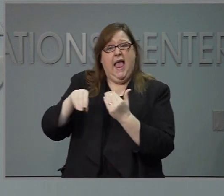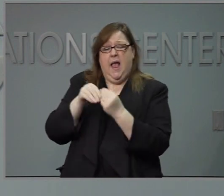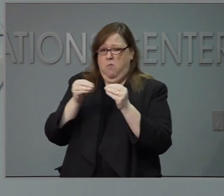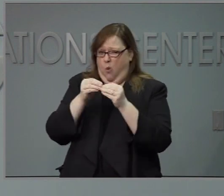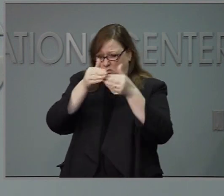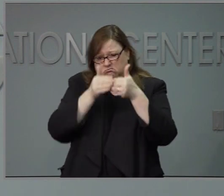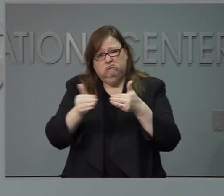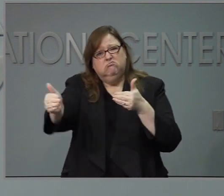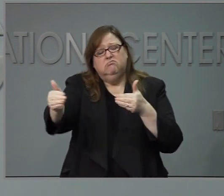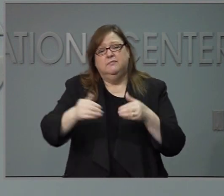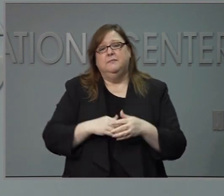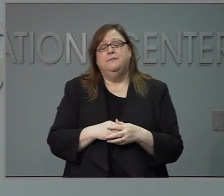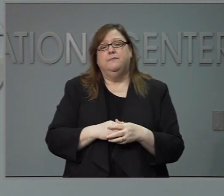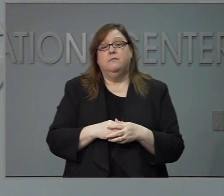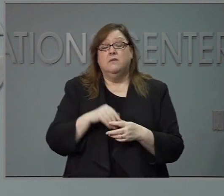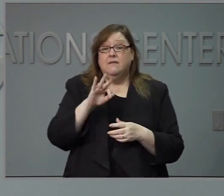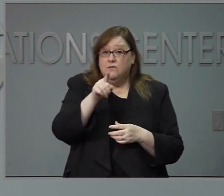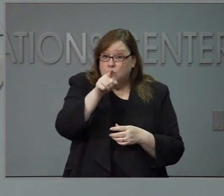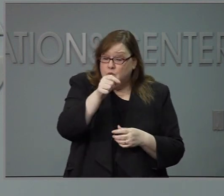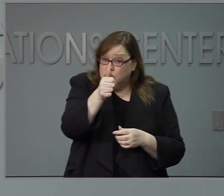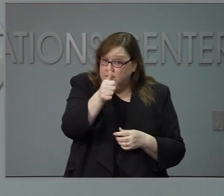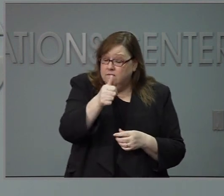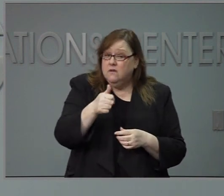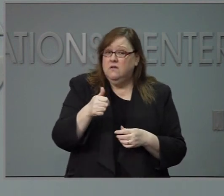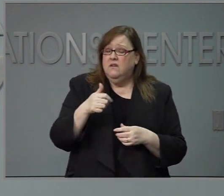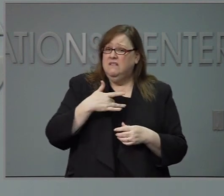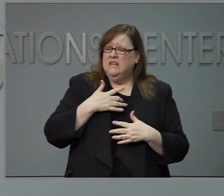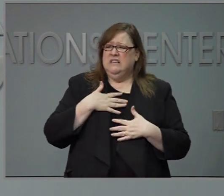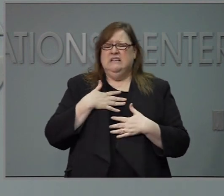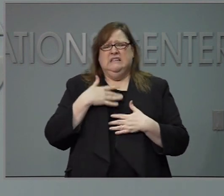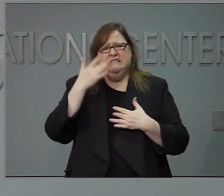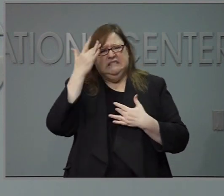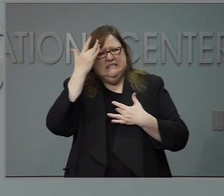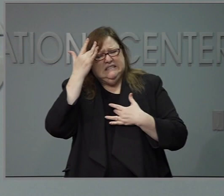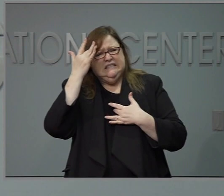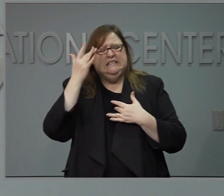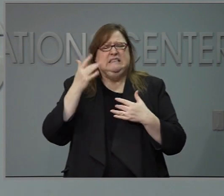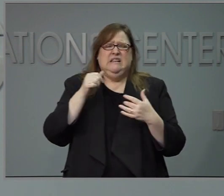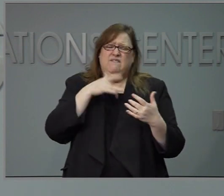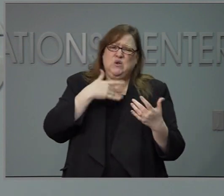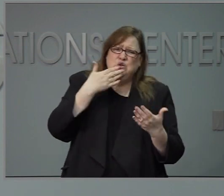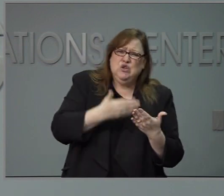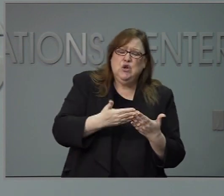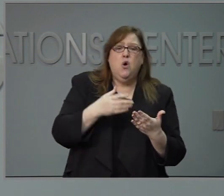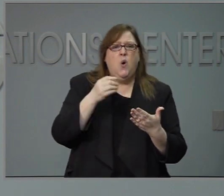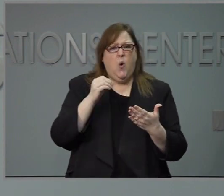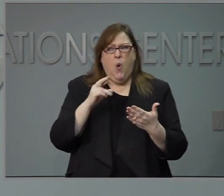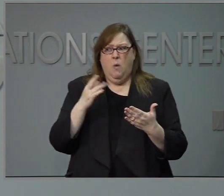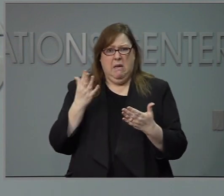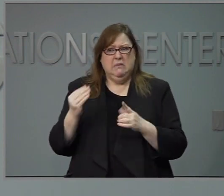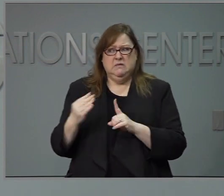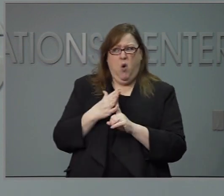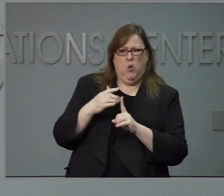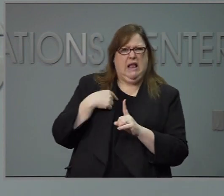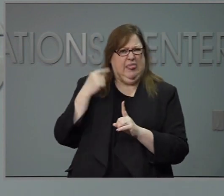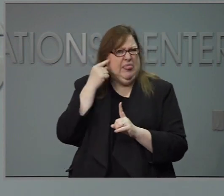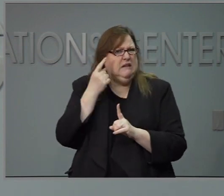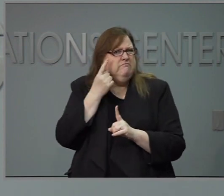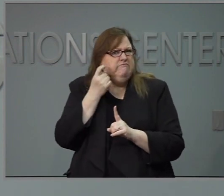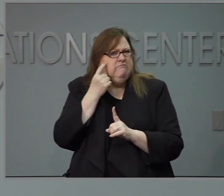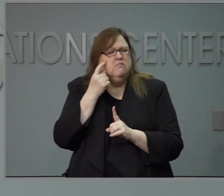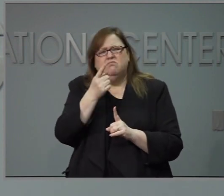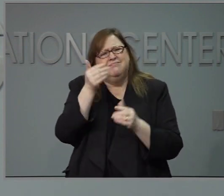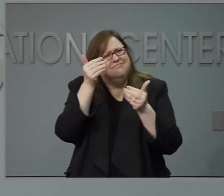persona que tenga síntomas o cree que ha estado expuesto a COVID-19 se puede hacer pruebas no es necesario que te